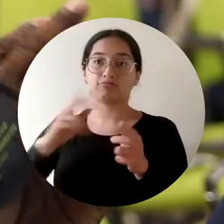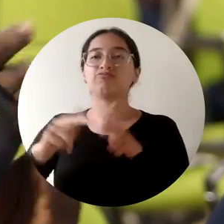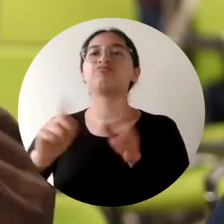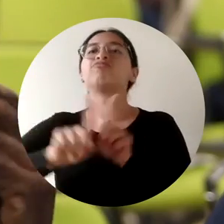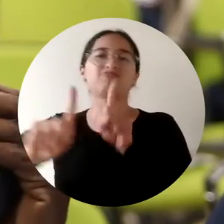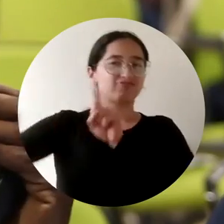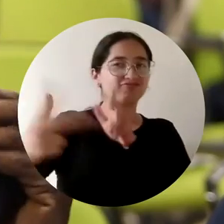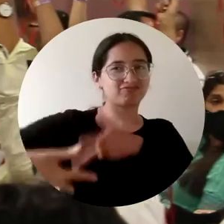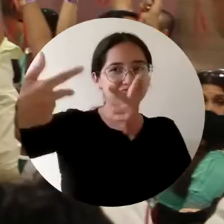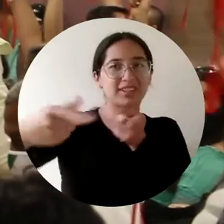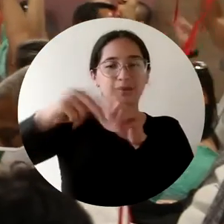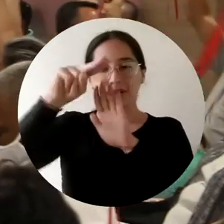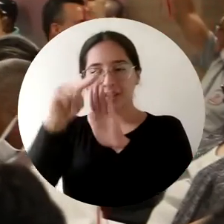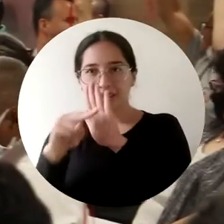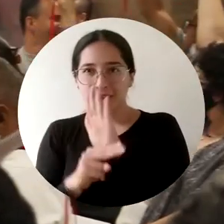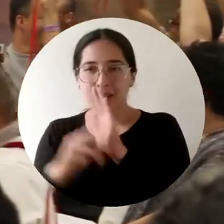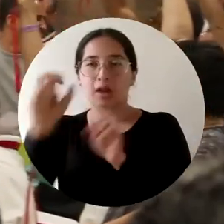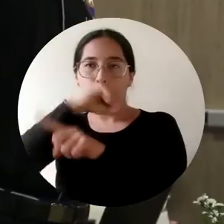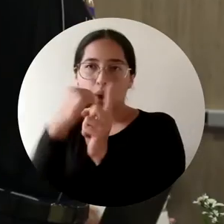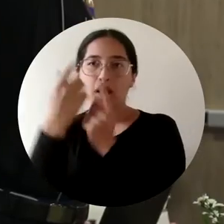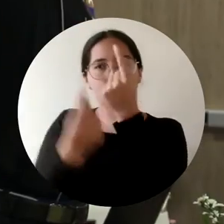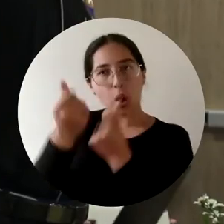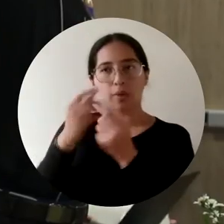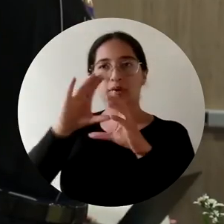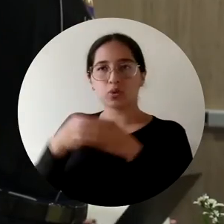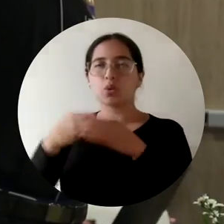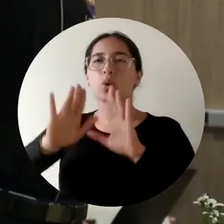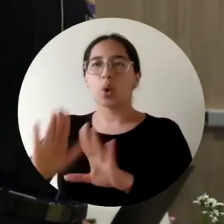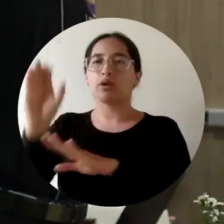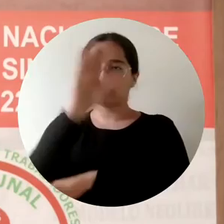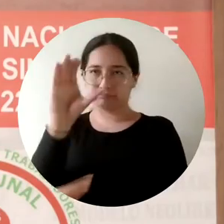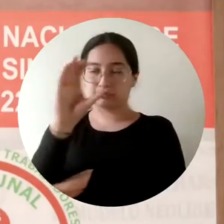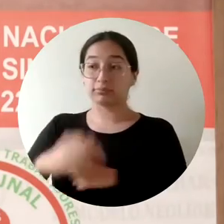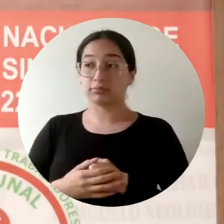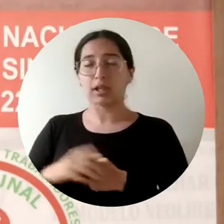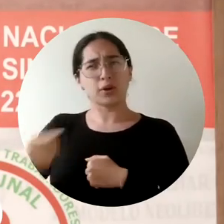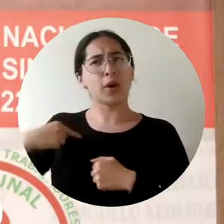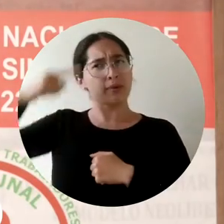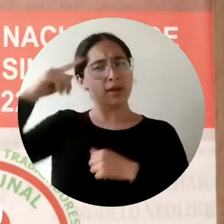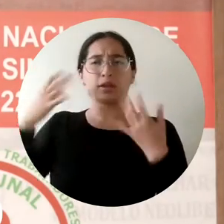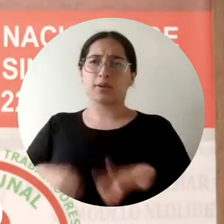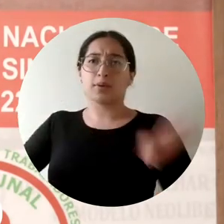remoto y el papel del sindicato en las dinámicas políticas, sociales y económicas del país. Considero que es fundamental para los y las